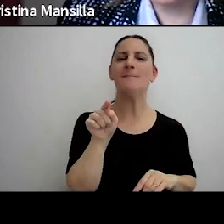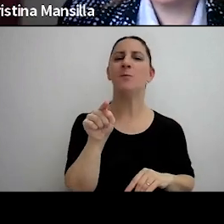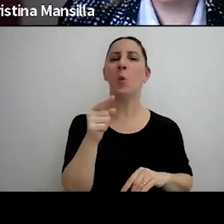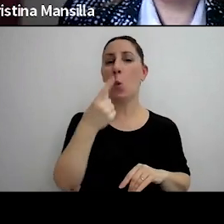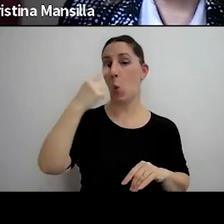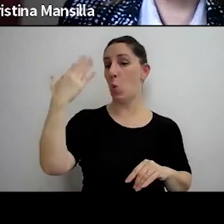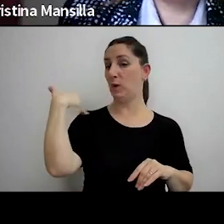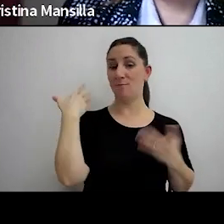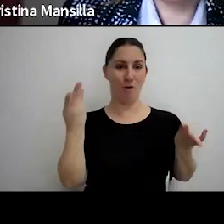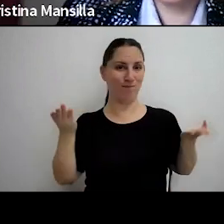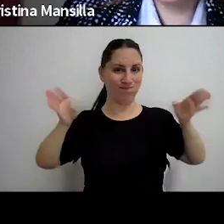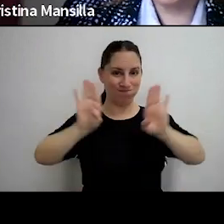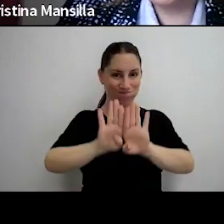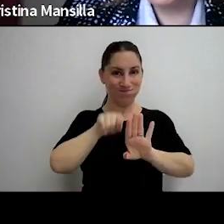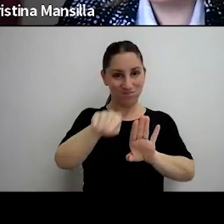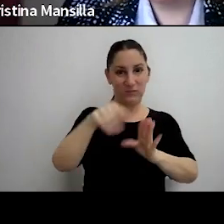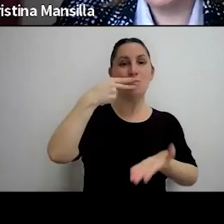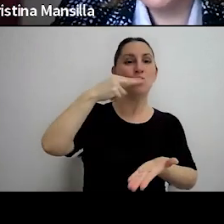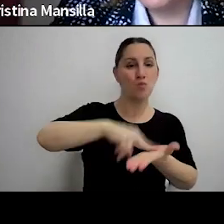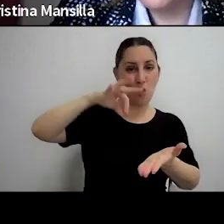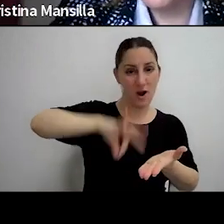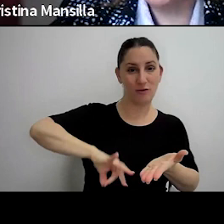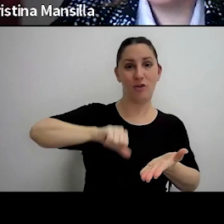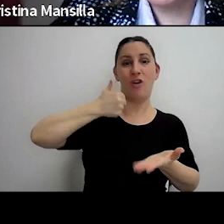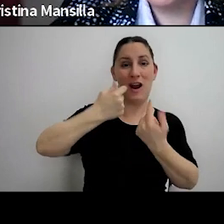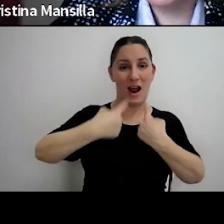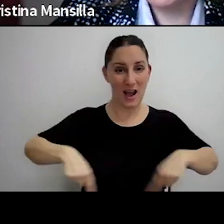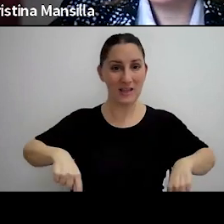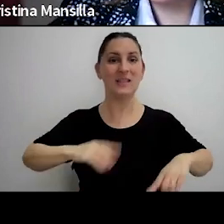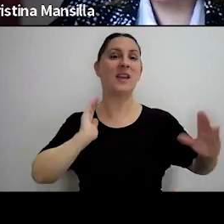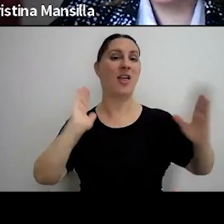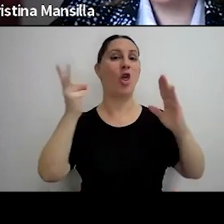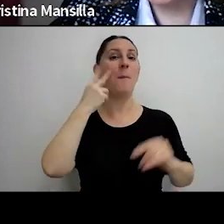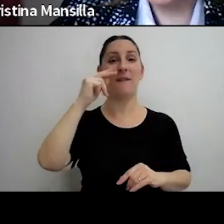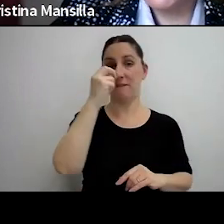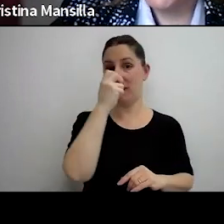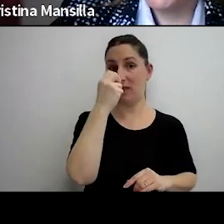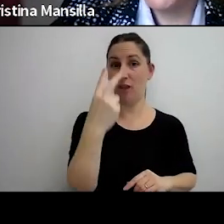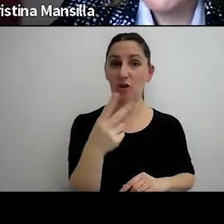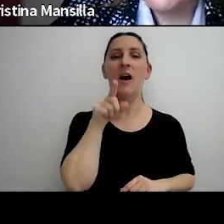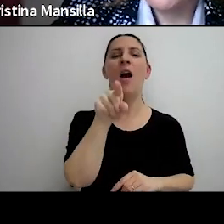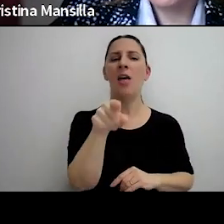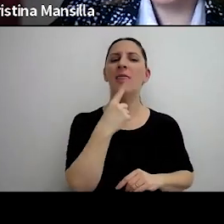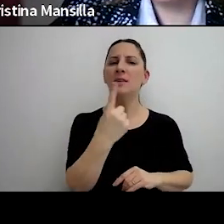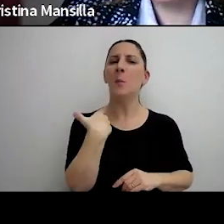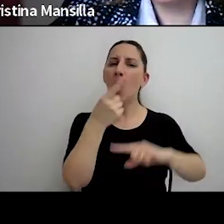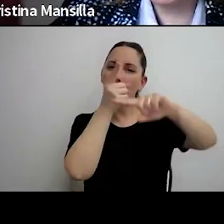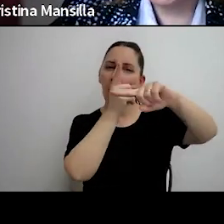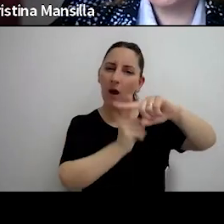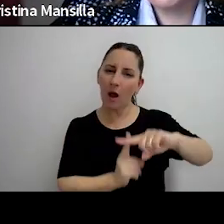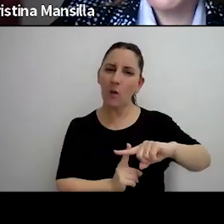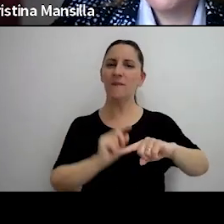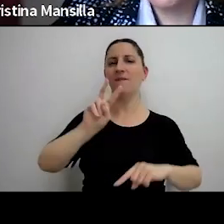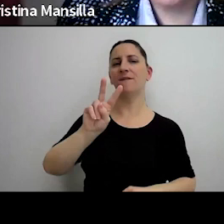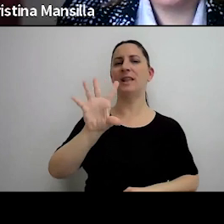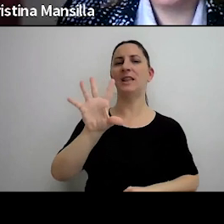último cierre de ganancias y bienes personales, periodo 2022, que se podía computar un 25